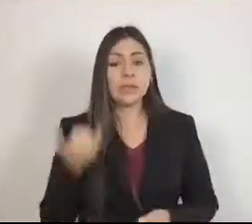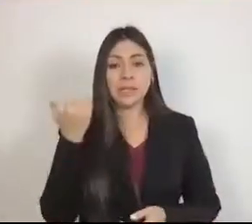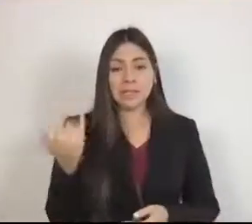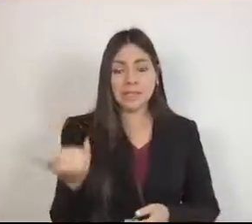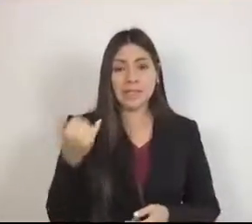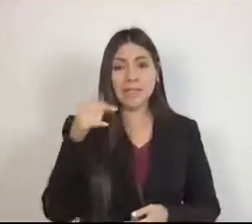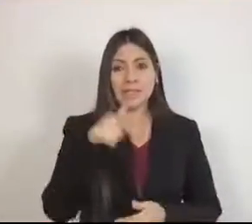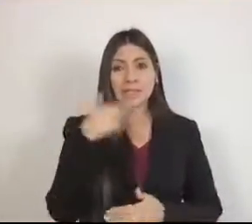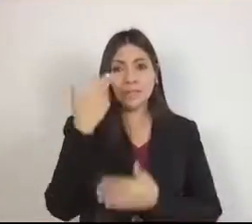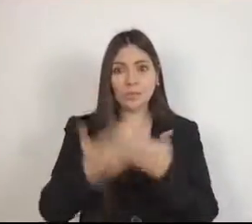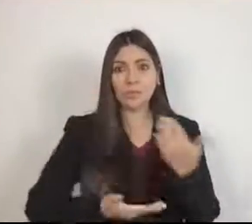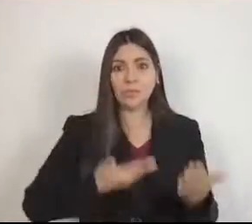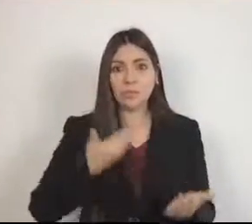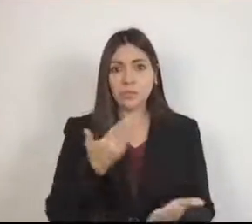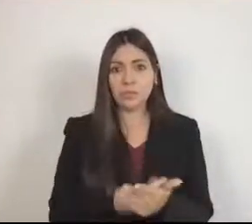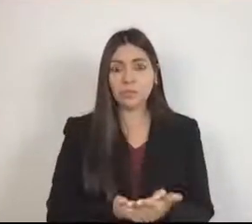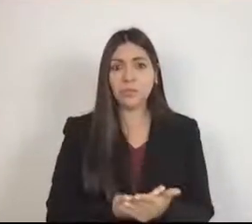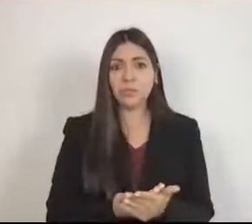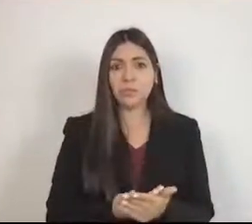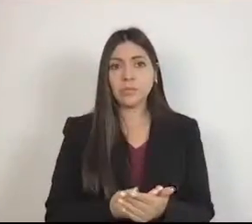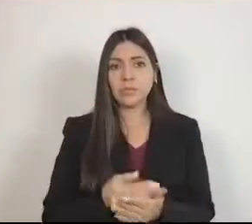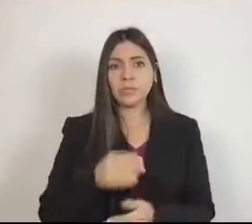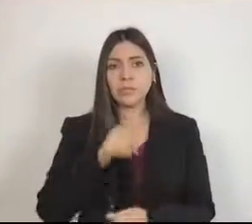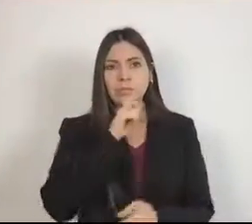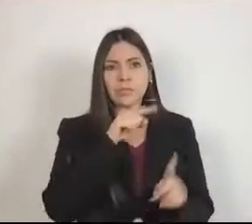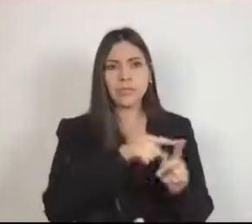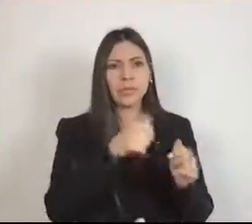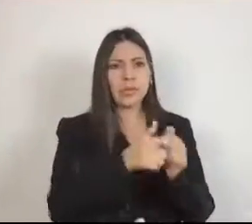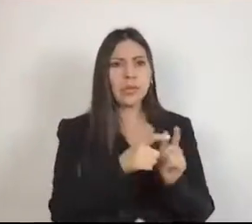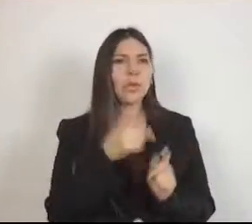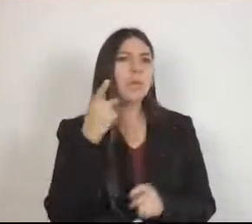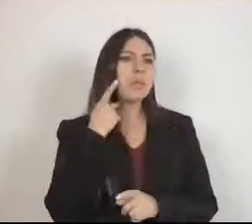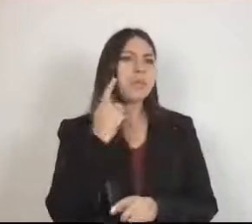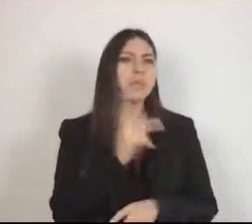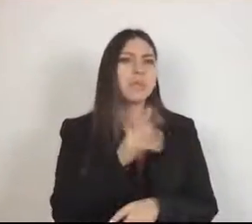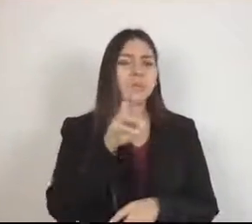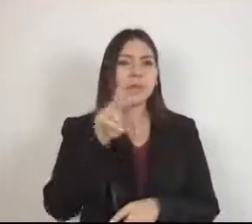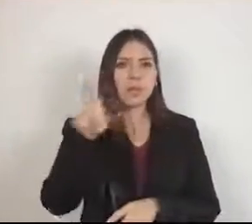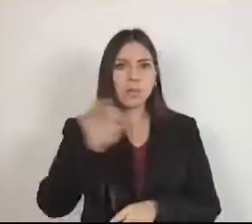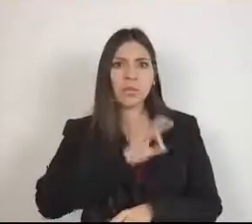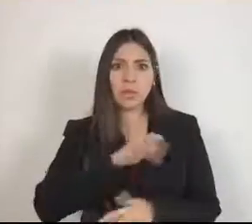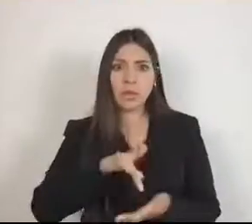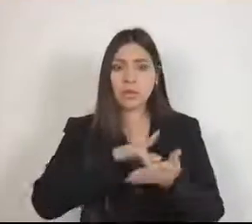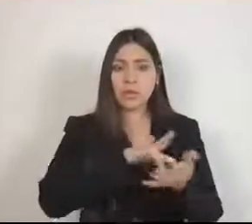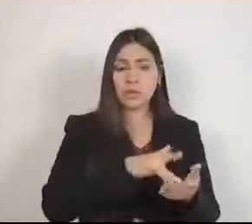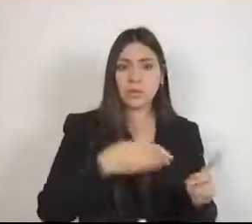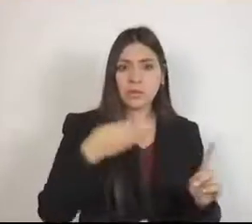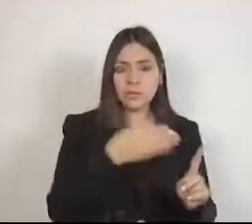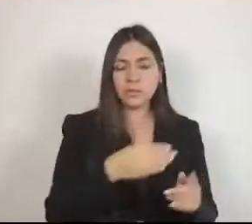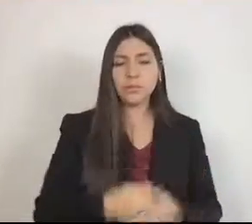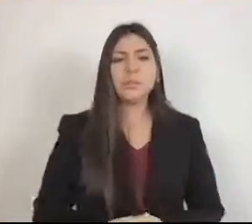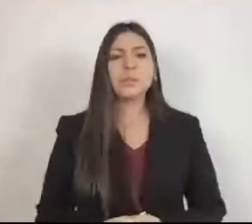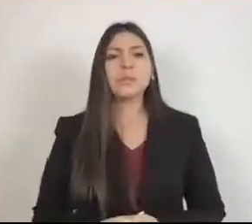que encabeza el Partido de la Revolución Democrática? Por otro lado,